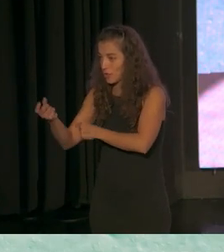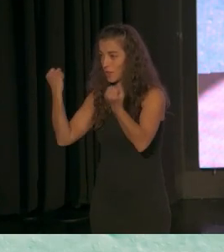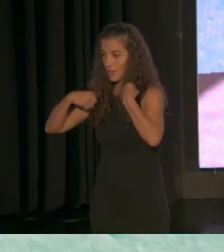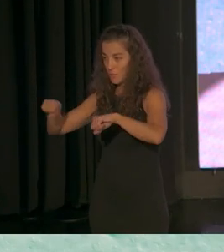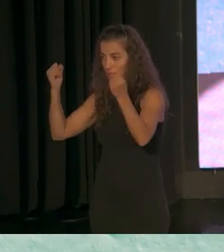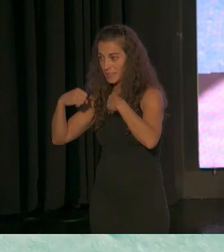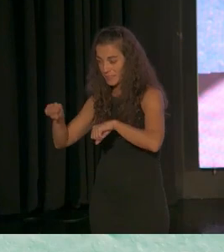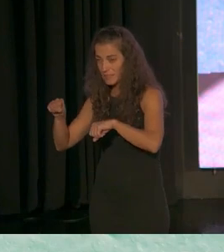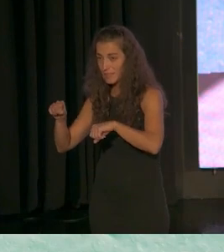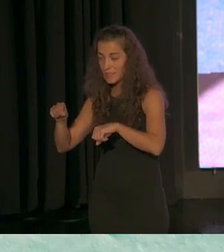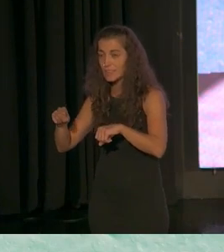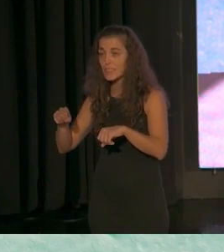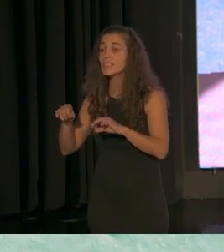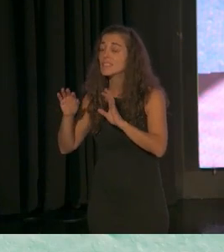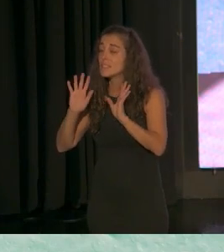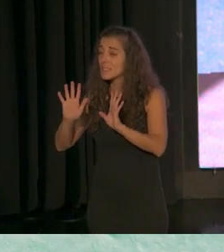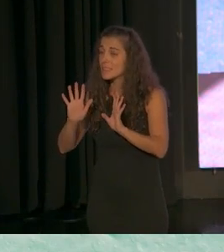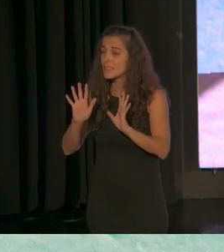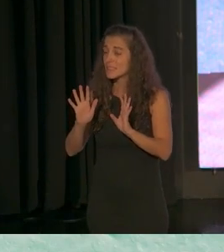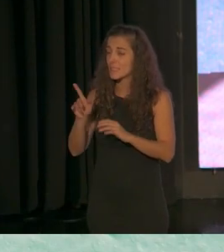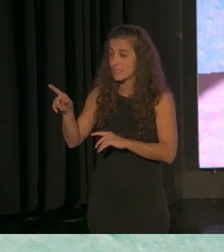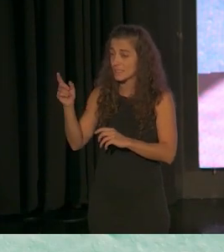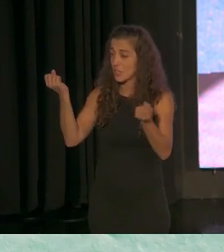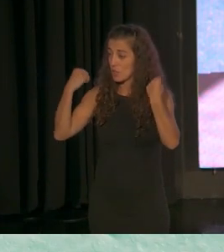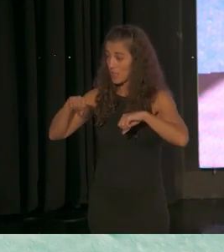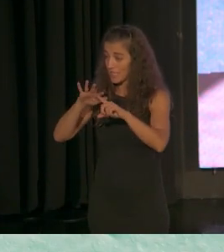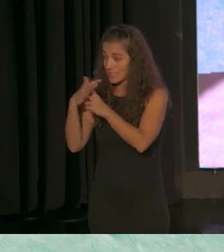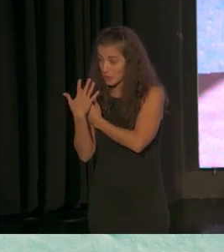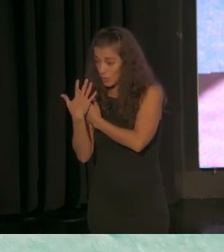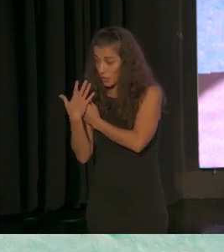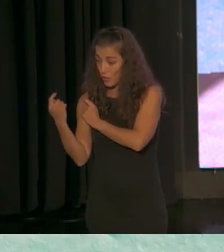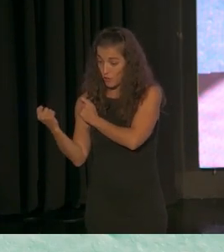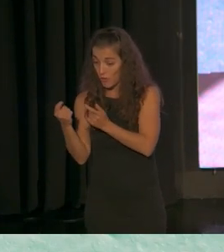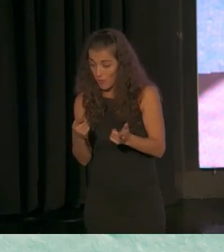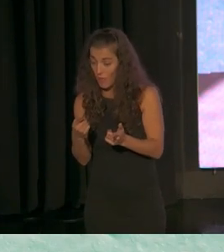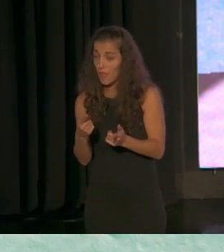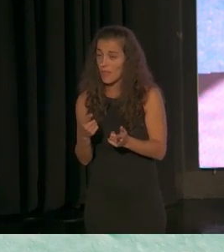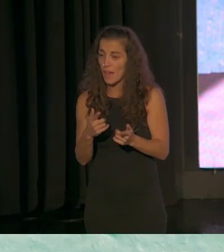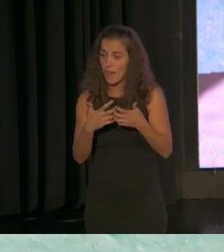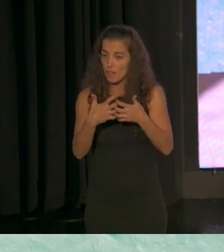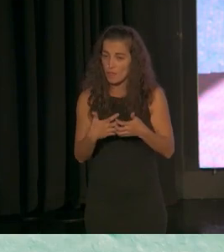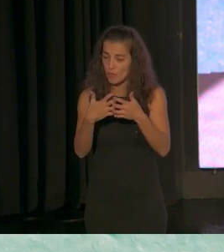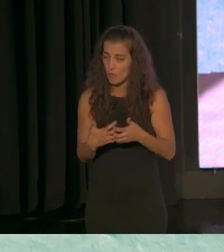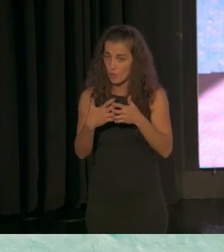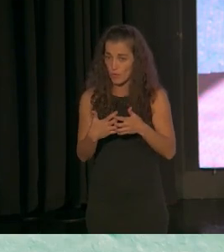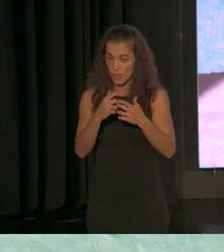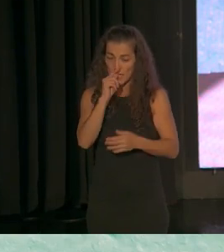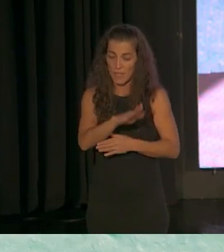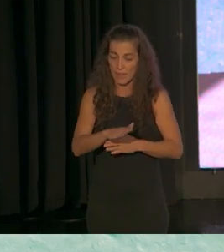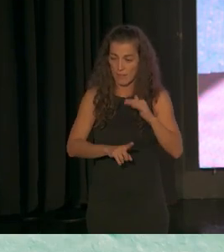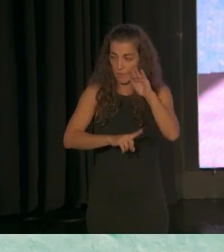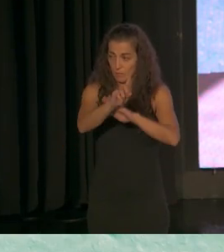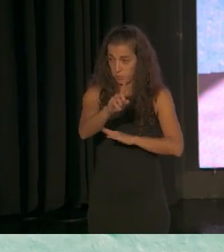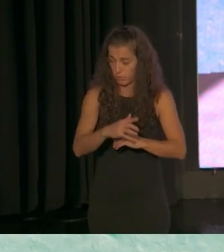en qué medida la práctica está mejorando el comportamiento la funcionalidad del propio niño y